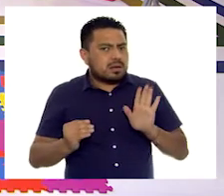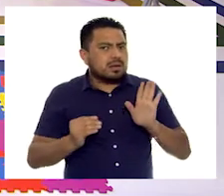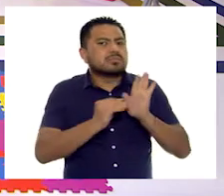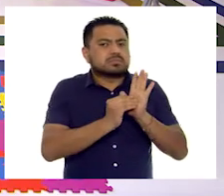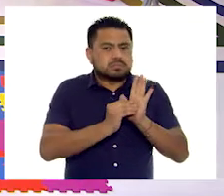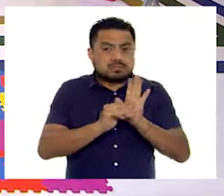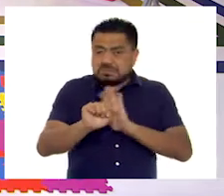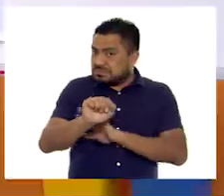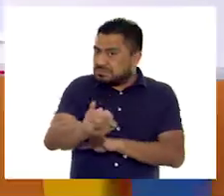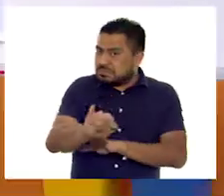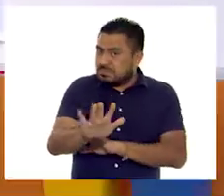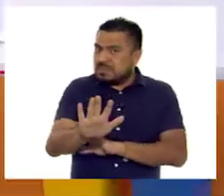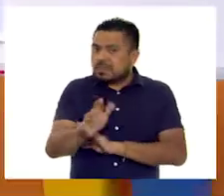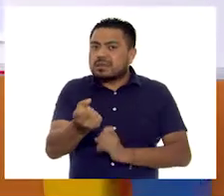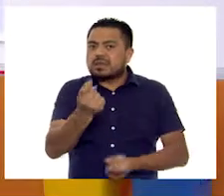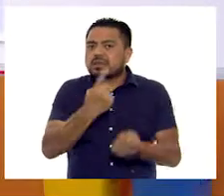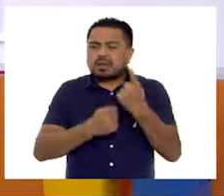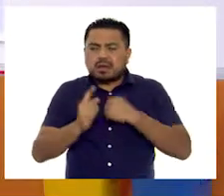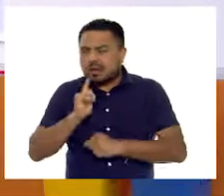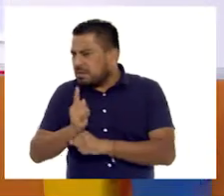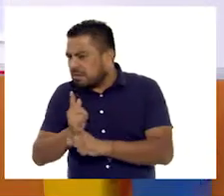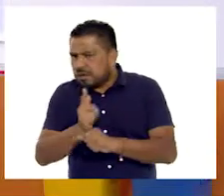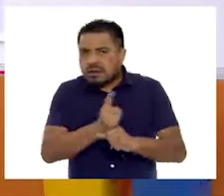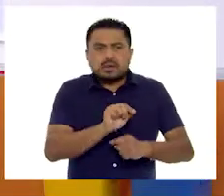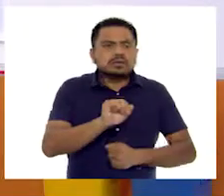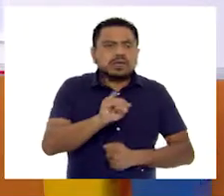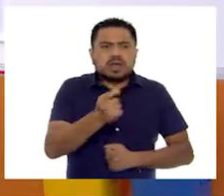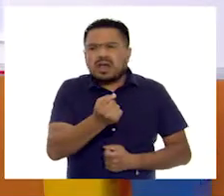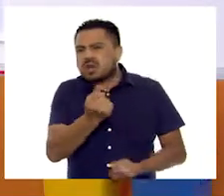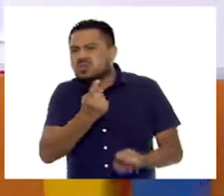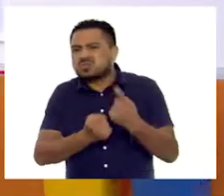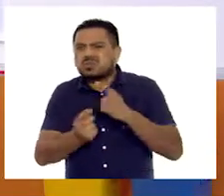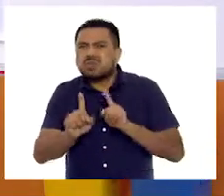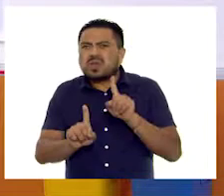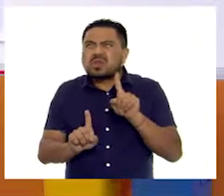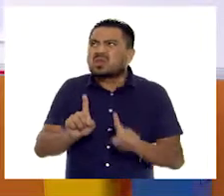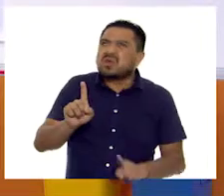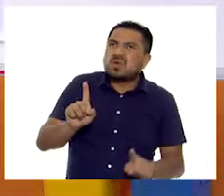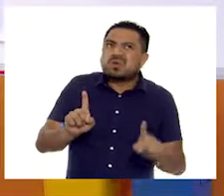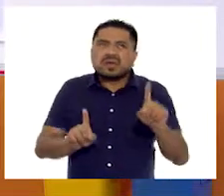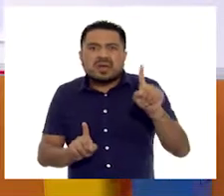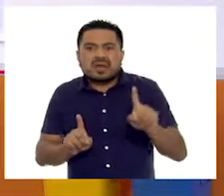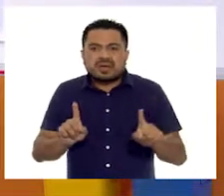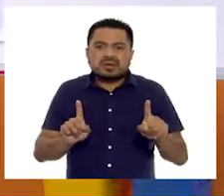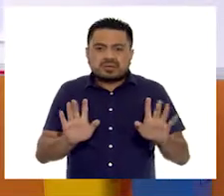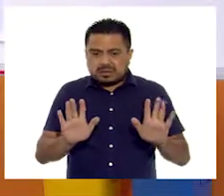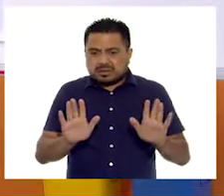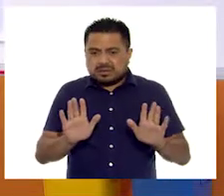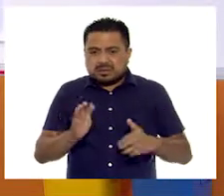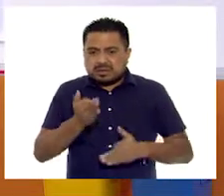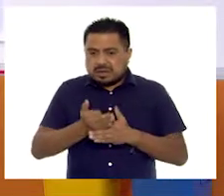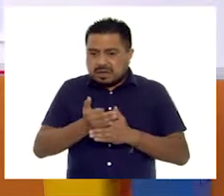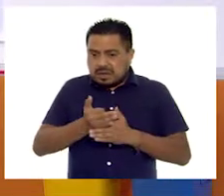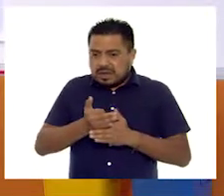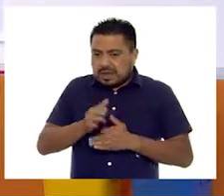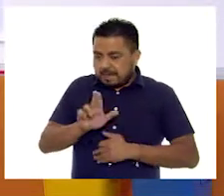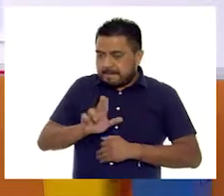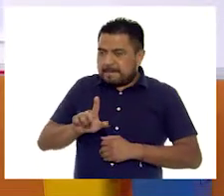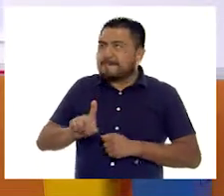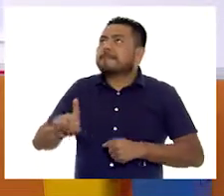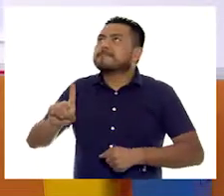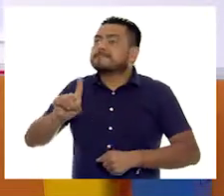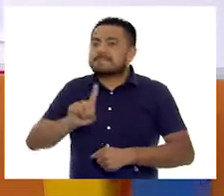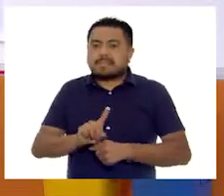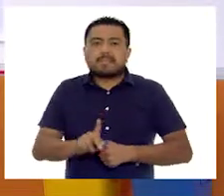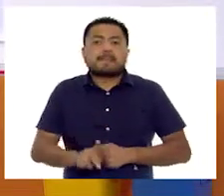¿Sí? Algunos veo que sí, algunos se están dudando. Bueno, tenemos hasta aquí el día martes.